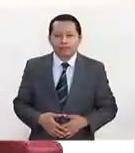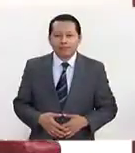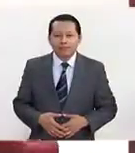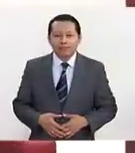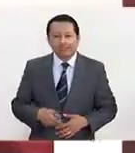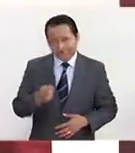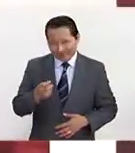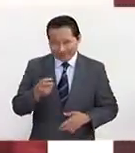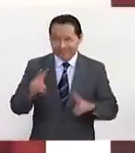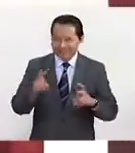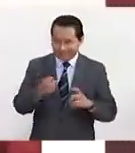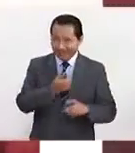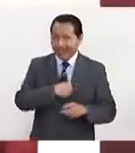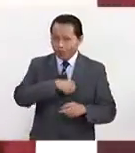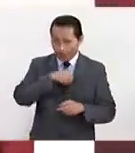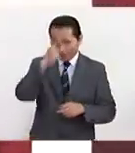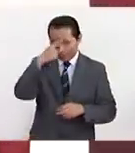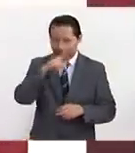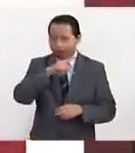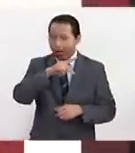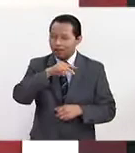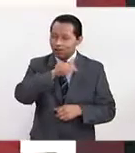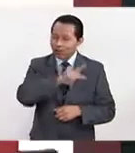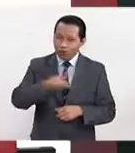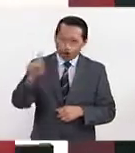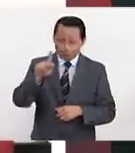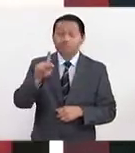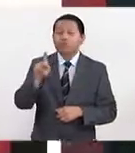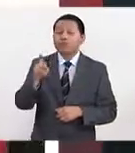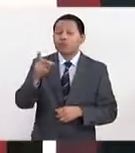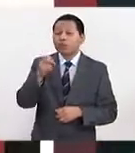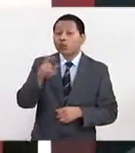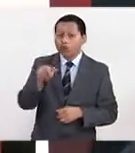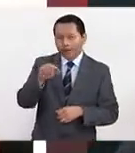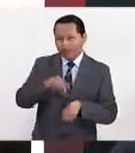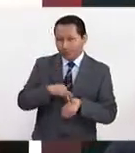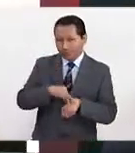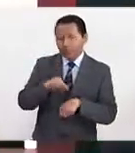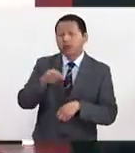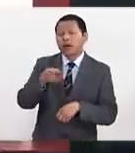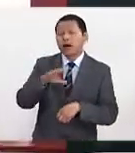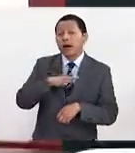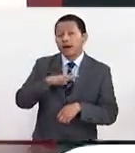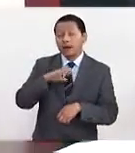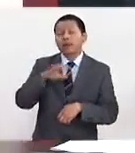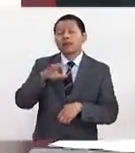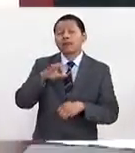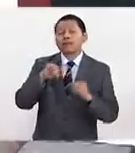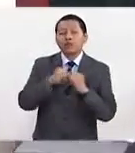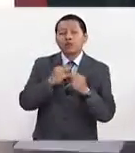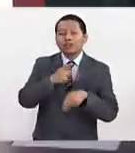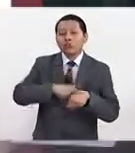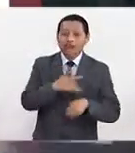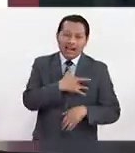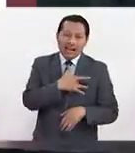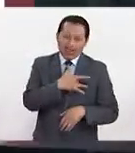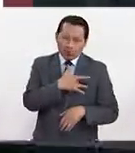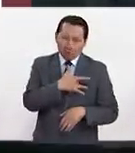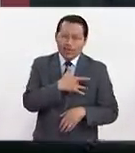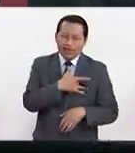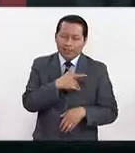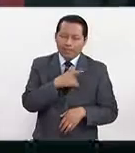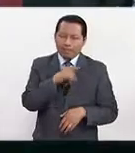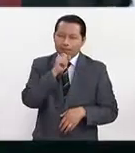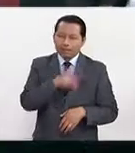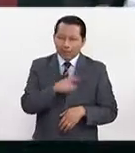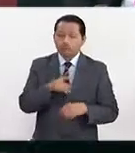Así es, salud para todos. Nos acompaña aquí en el estudio la doctora Alexandra Arias del Instituto Nacional de Cardiología, con quien vamos a hablar